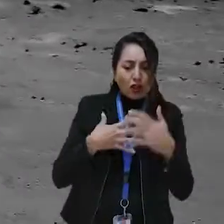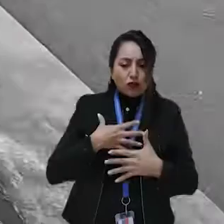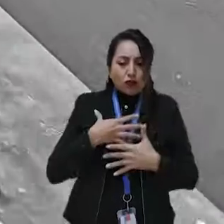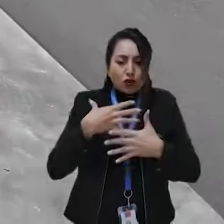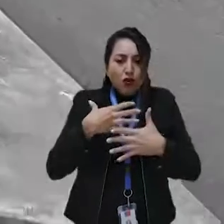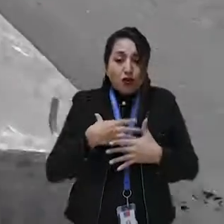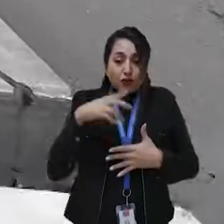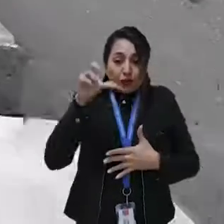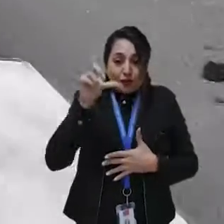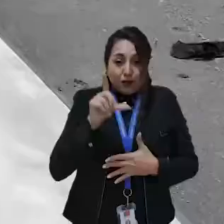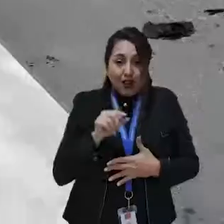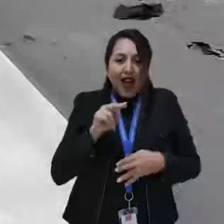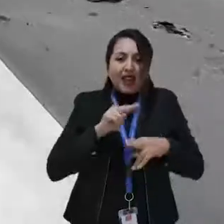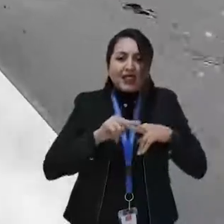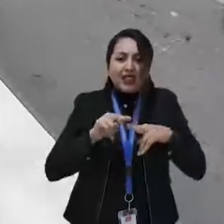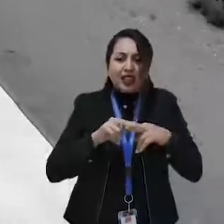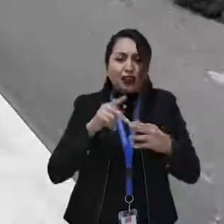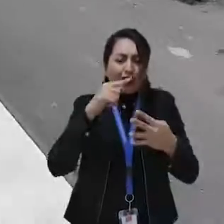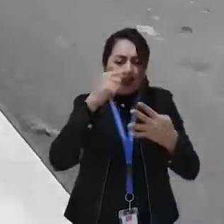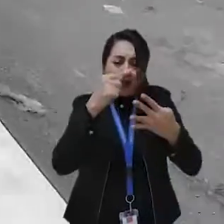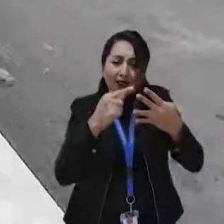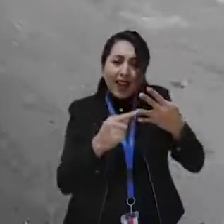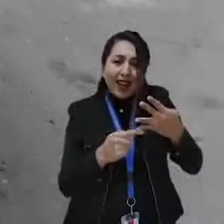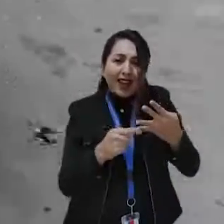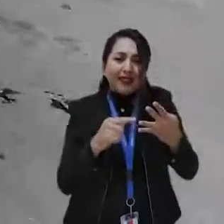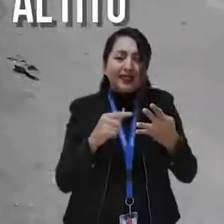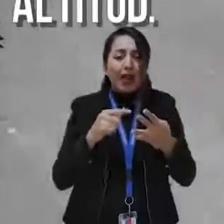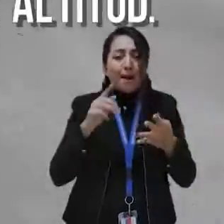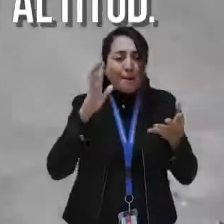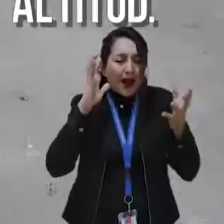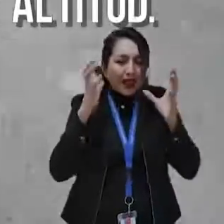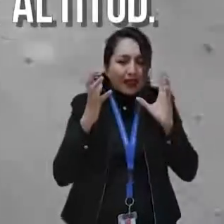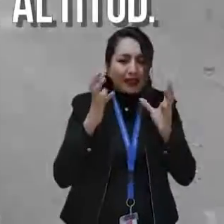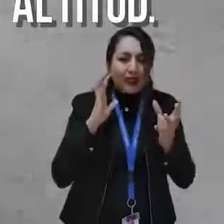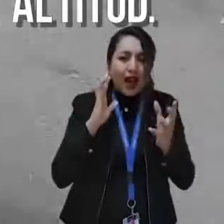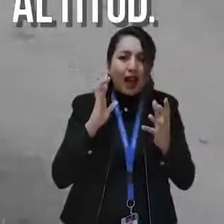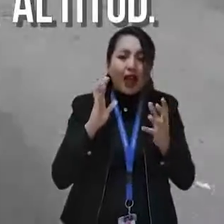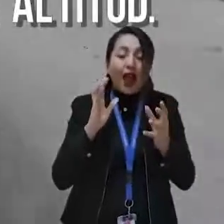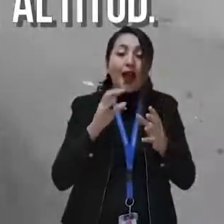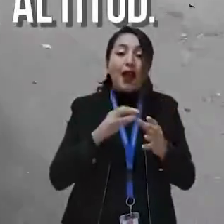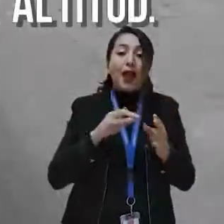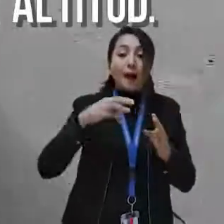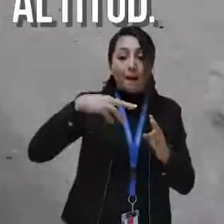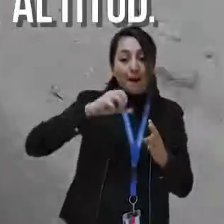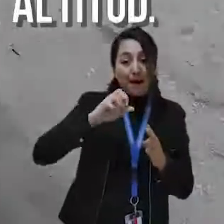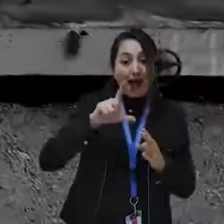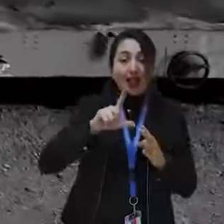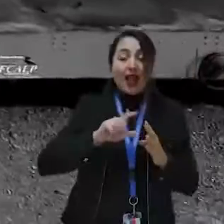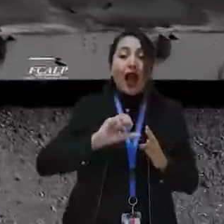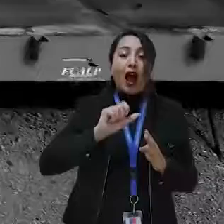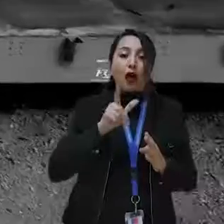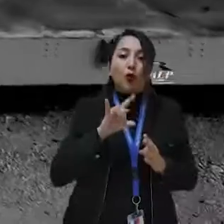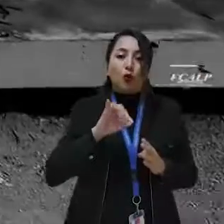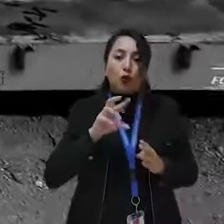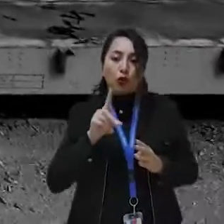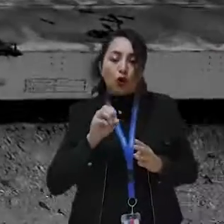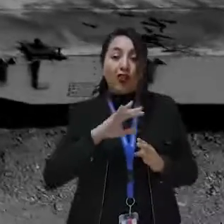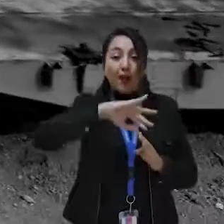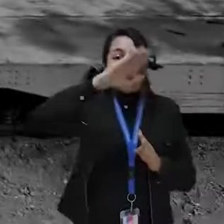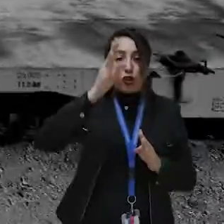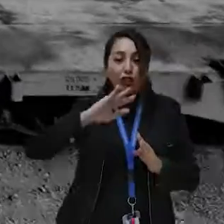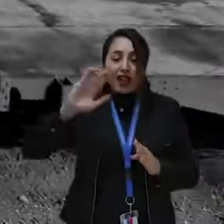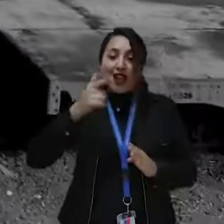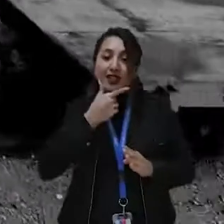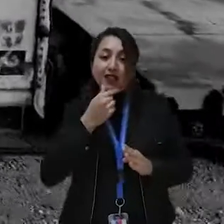aporte de oxígeno, generando una serie de malestares conocidos como el mal agudo de montaña simple. Por lo cual, tu